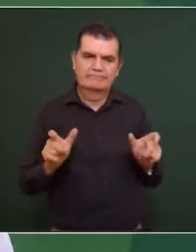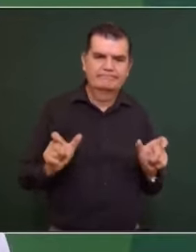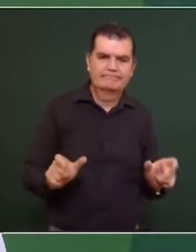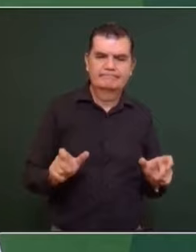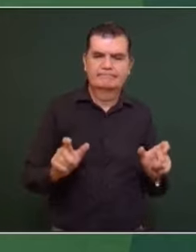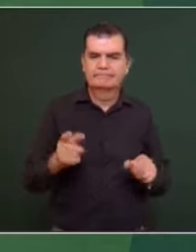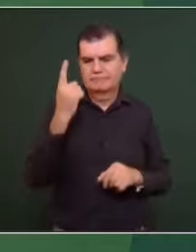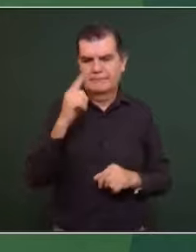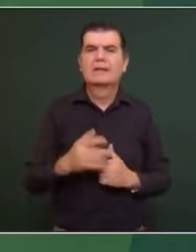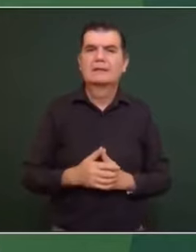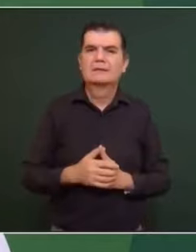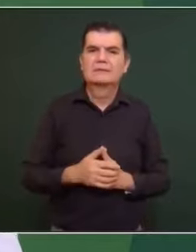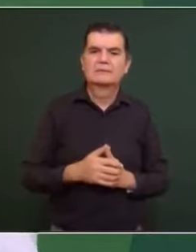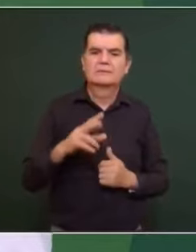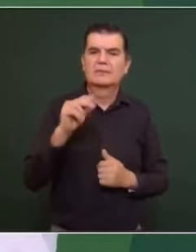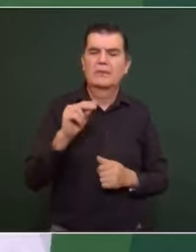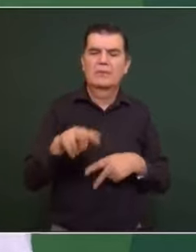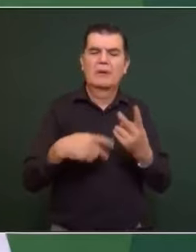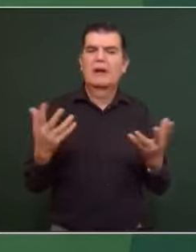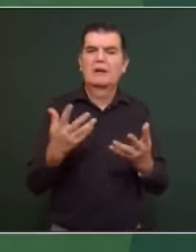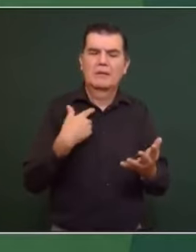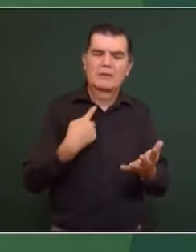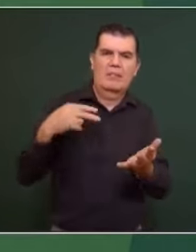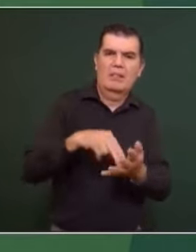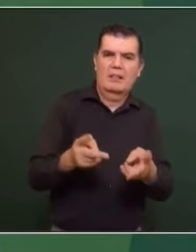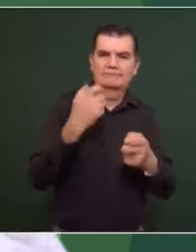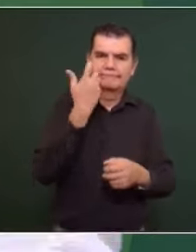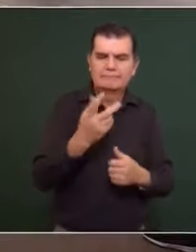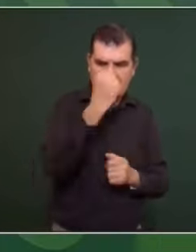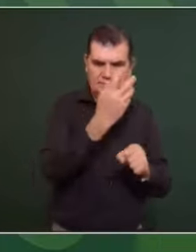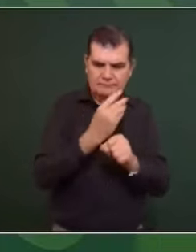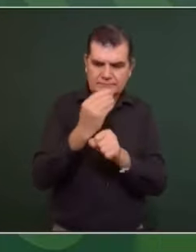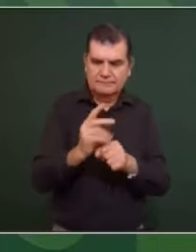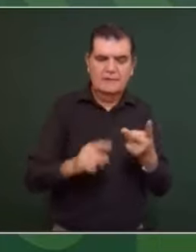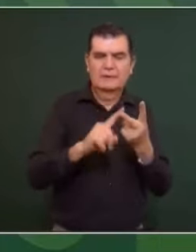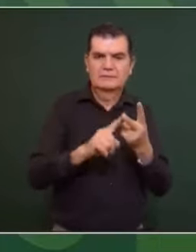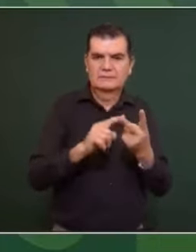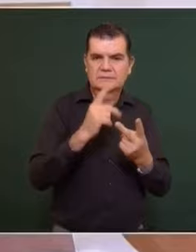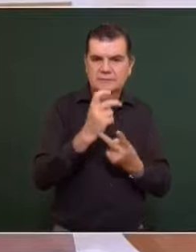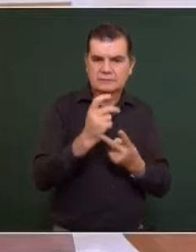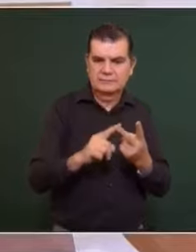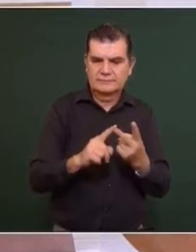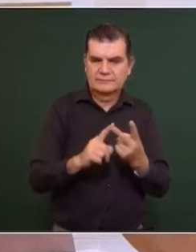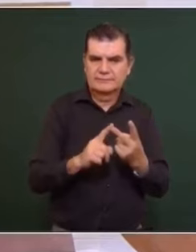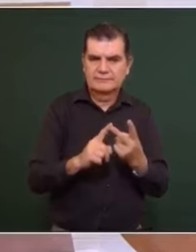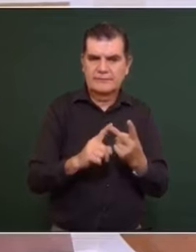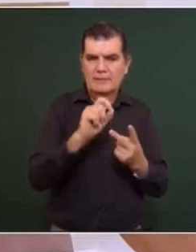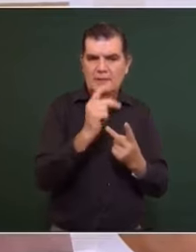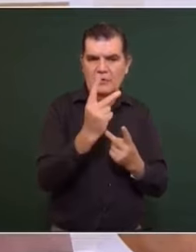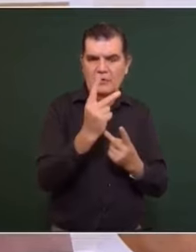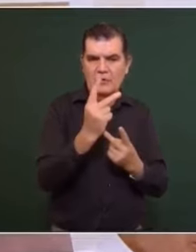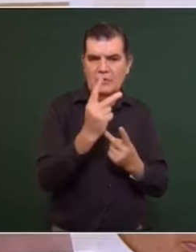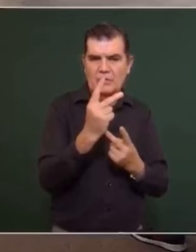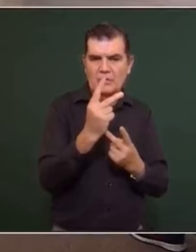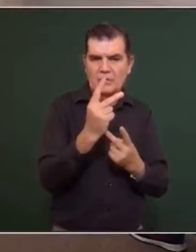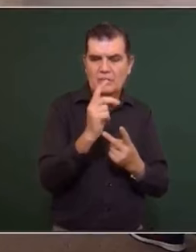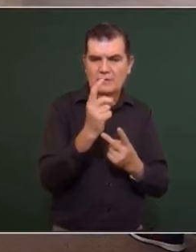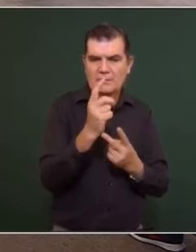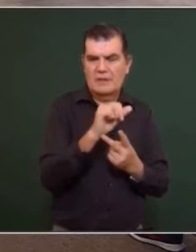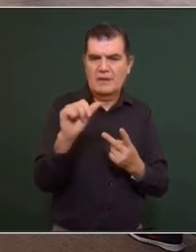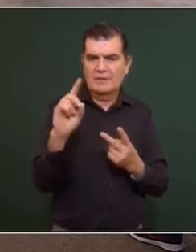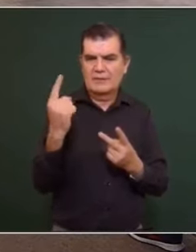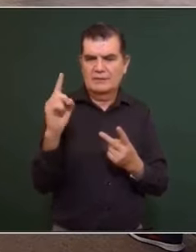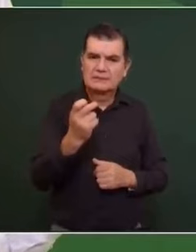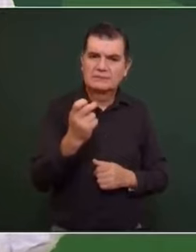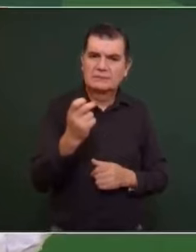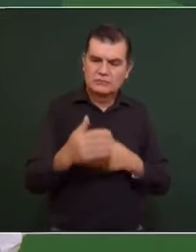para que no vayan a pararse por ahí. El segundo del 22 de diciembre